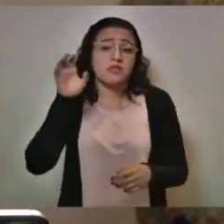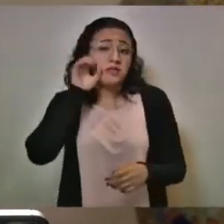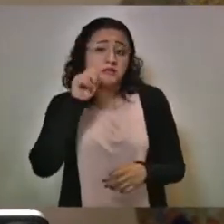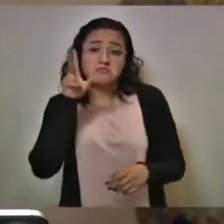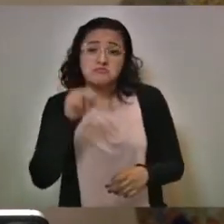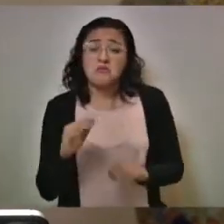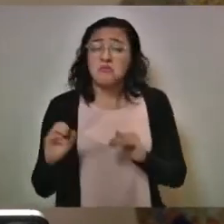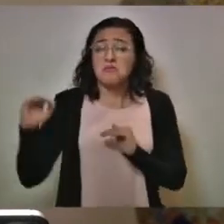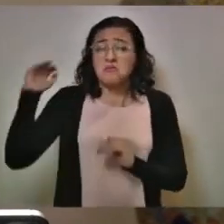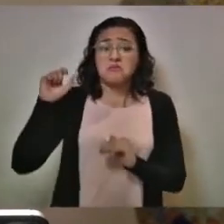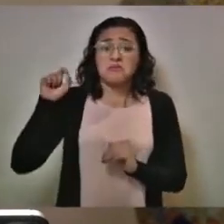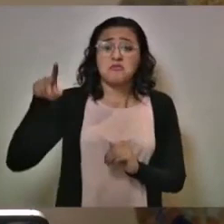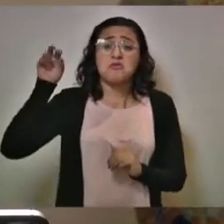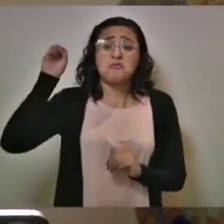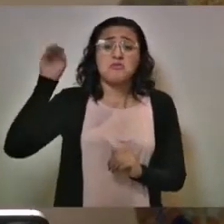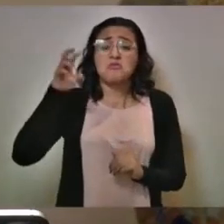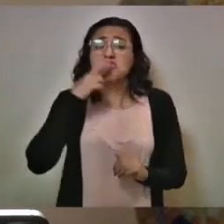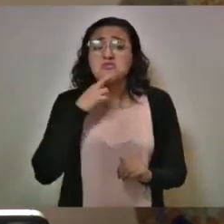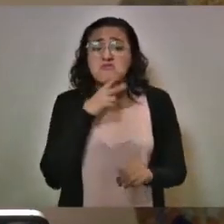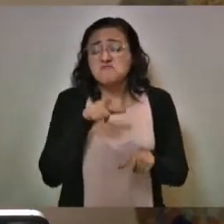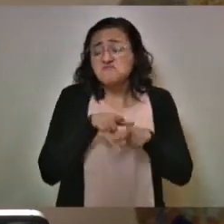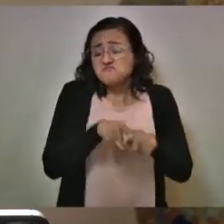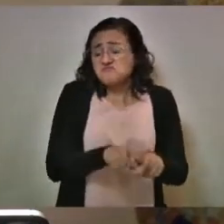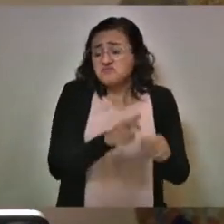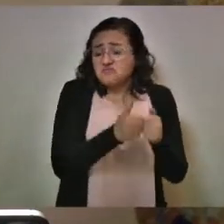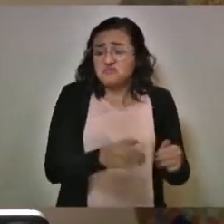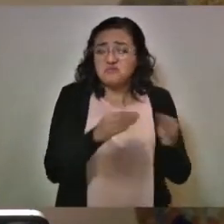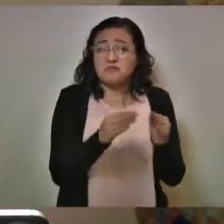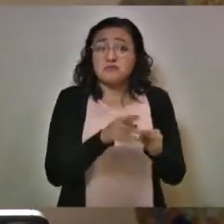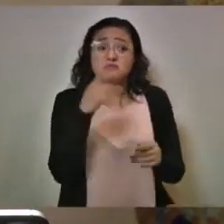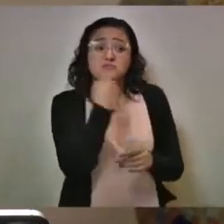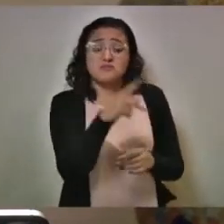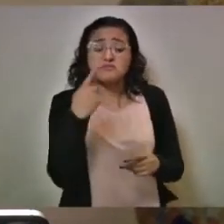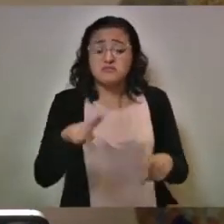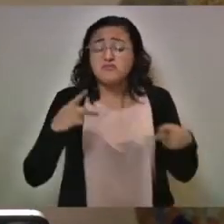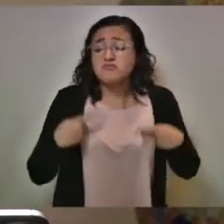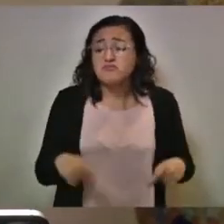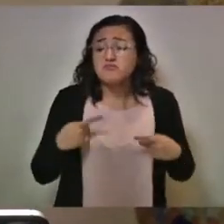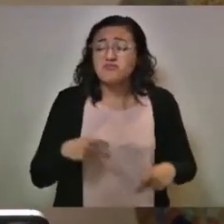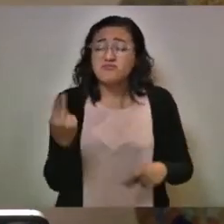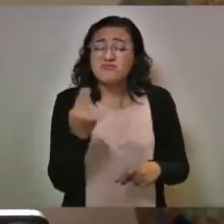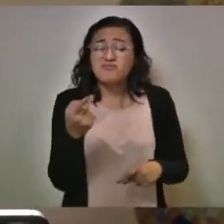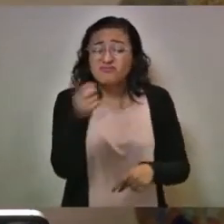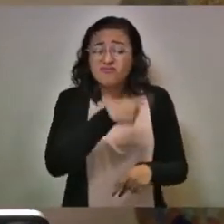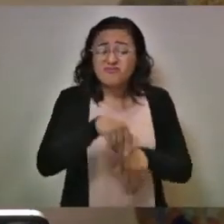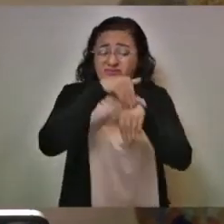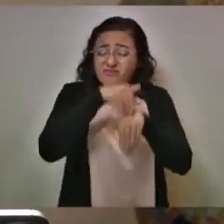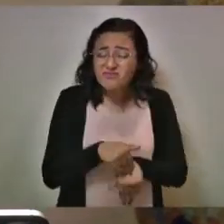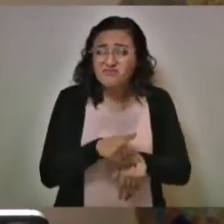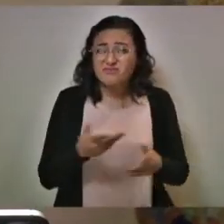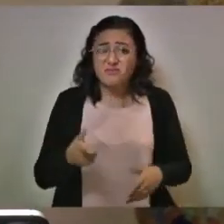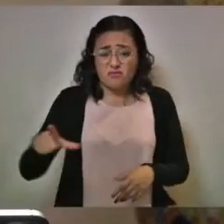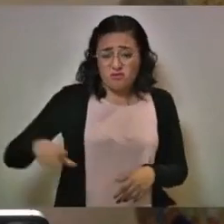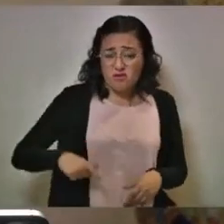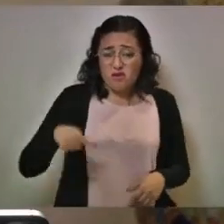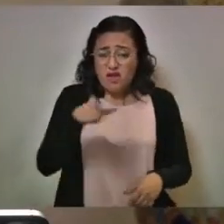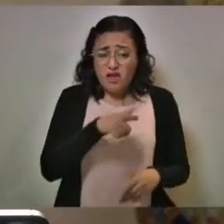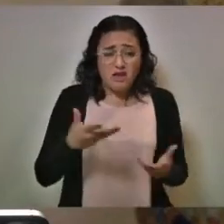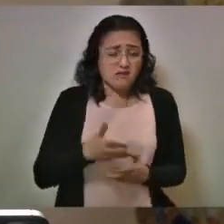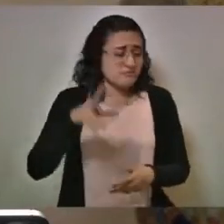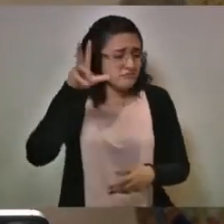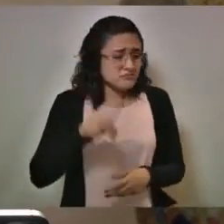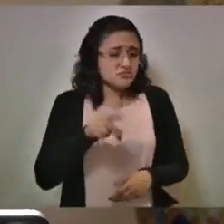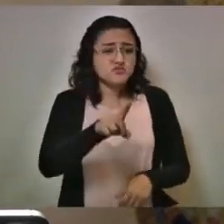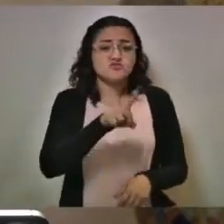Depende de cada uno de los ciudadanos el que muevan el semáforo. La sociedad es quien va a mover el semáforo, no el gobierno. El gobierno